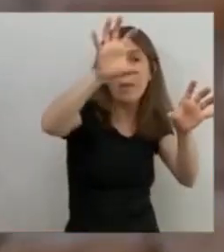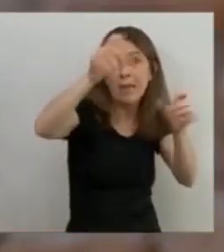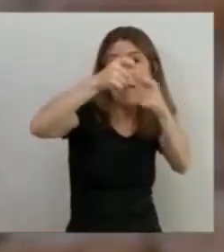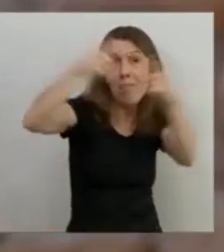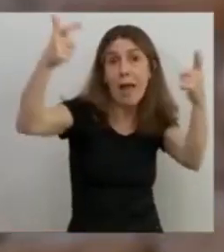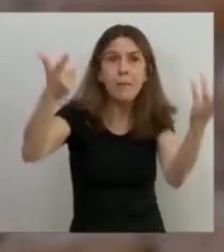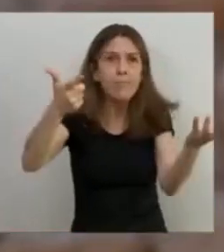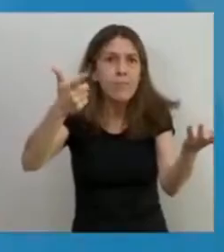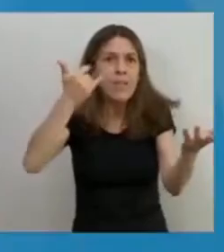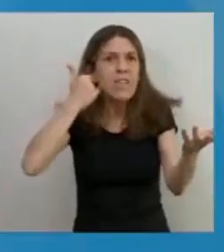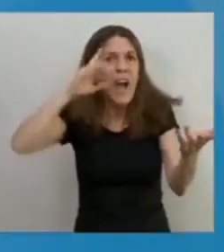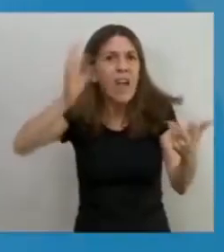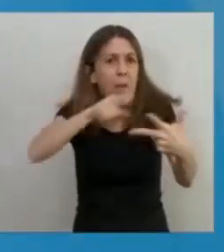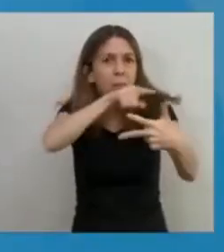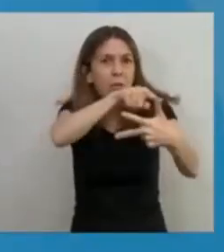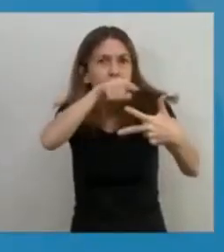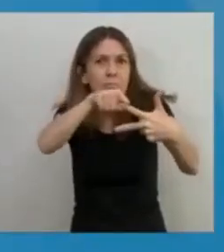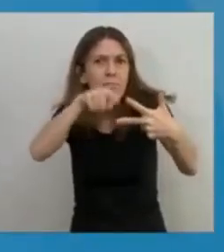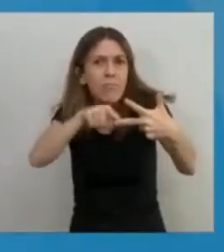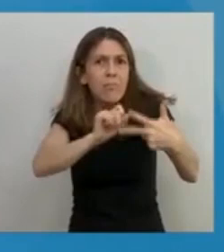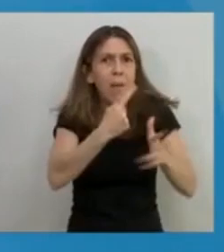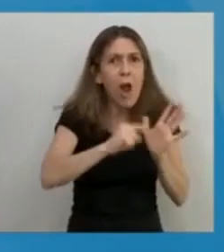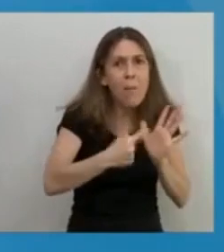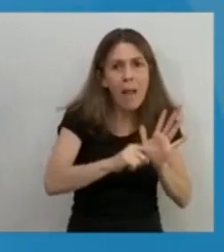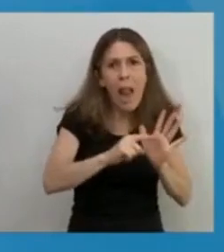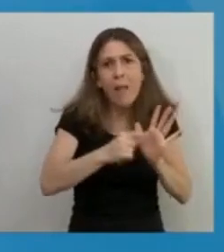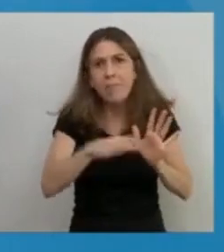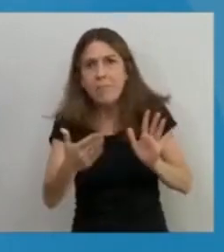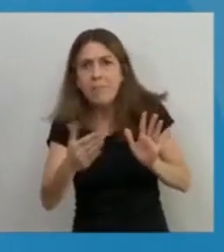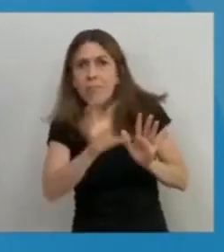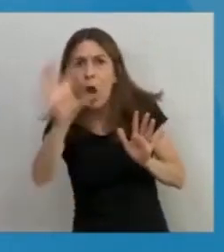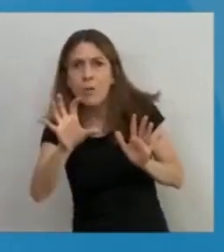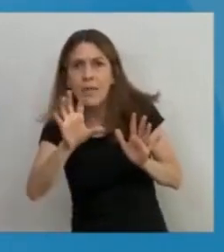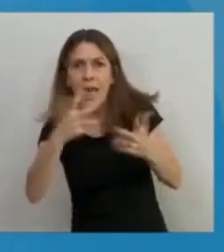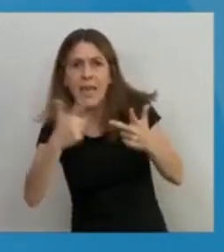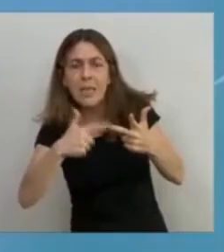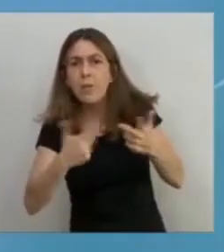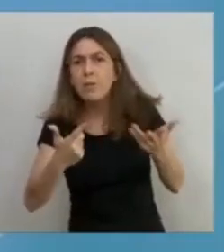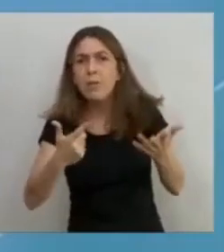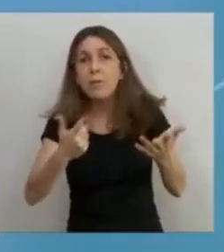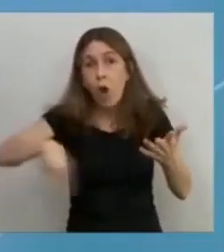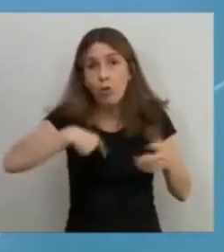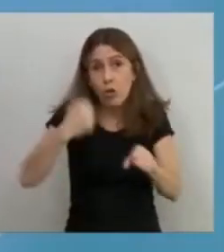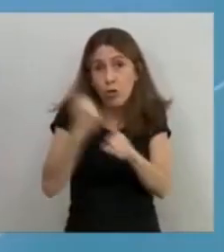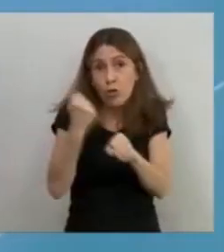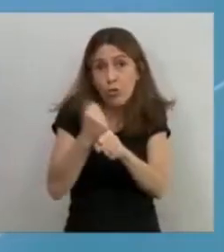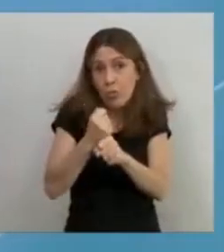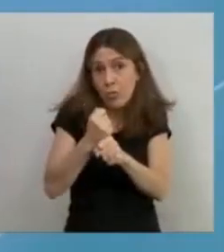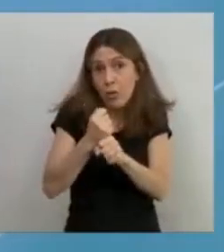Y nosotros nos ocupamos de que